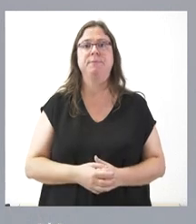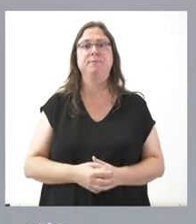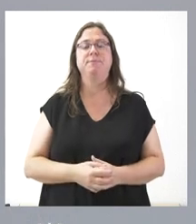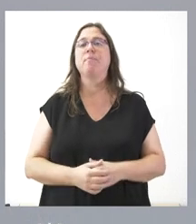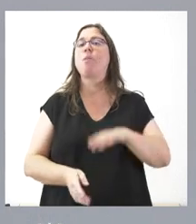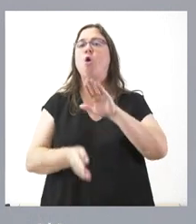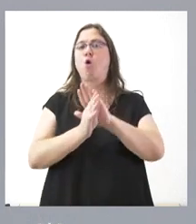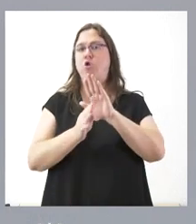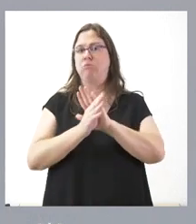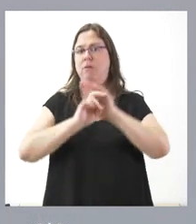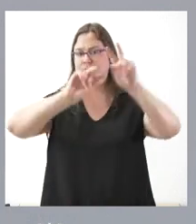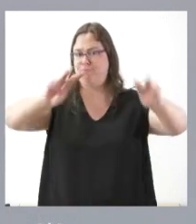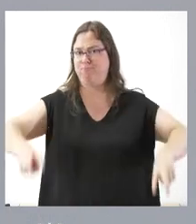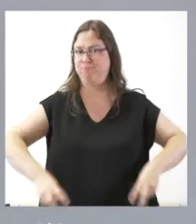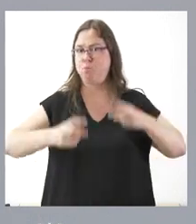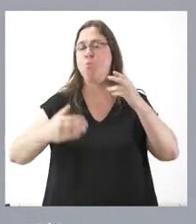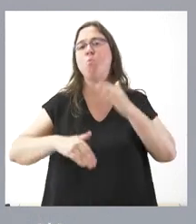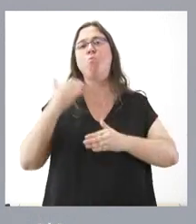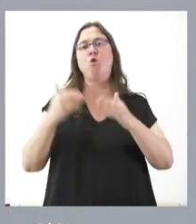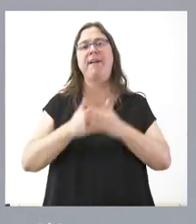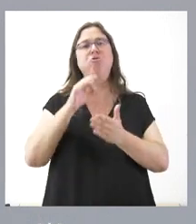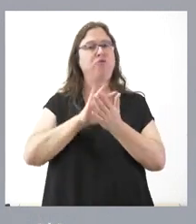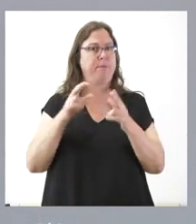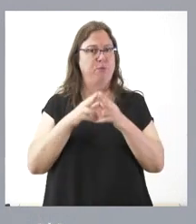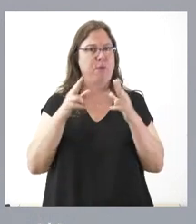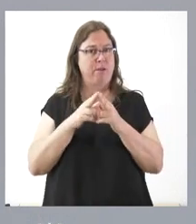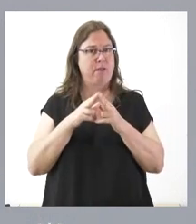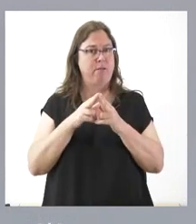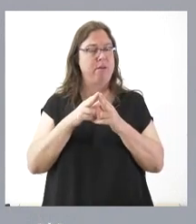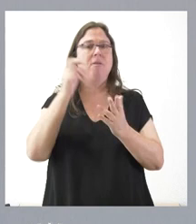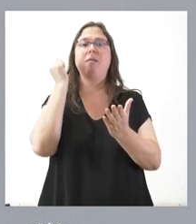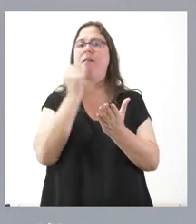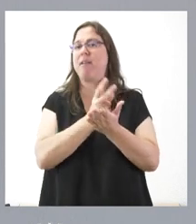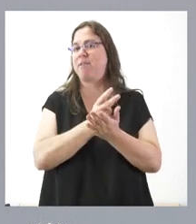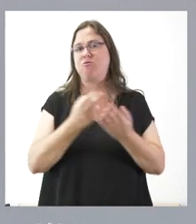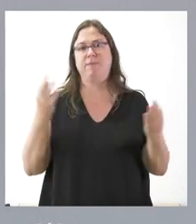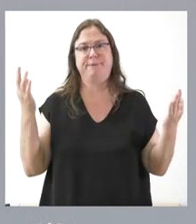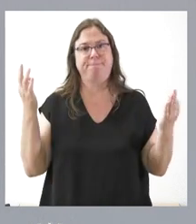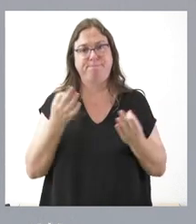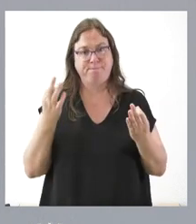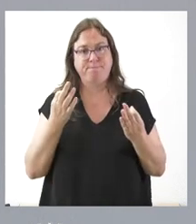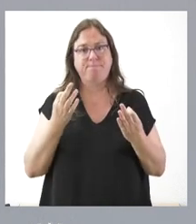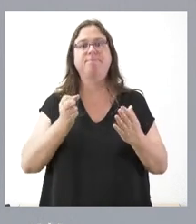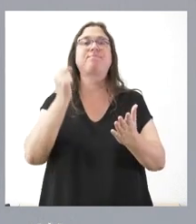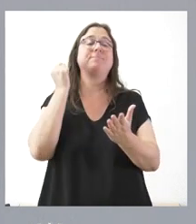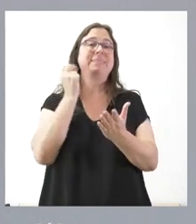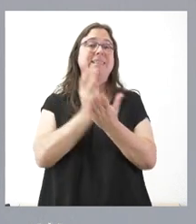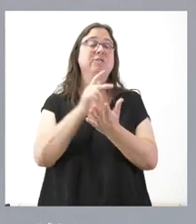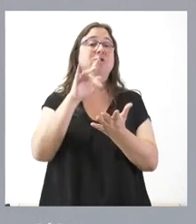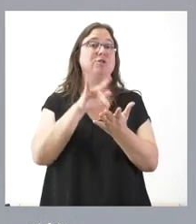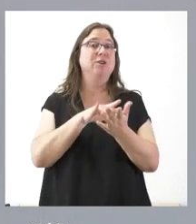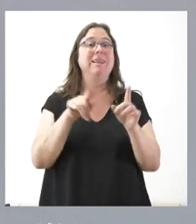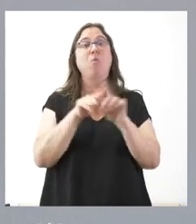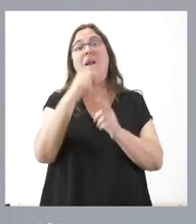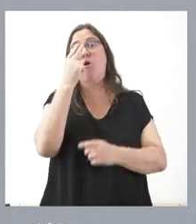Seguimos modernizando los servicios sociales. Uno de los retos a los que nos enfrentamos y uno de los